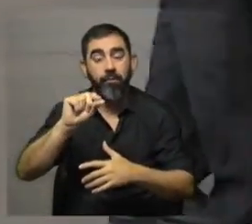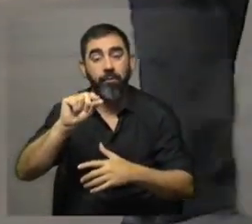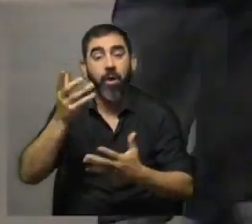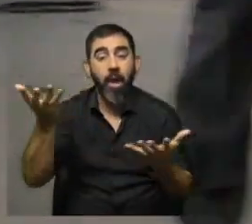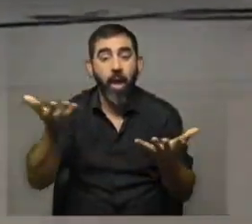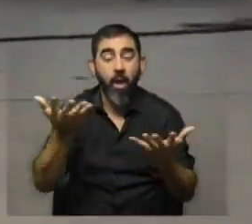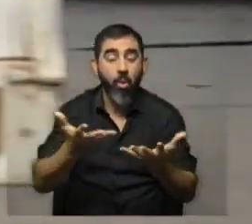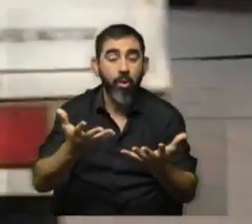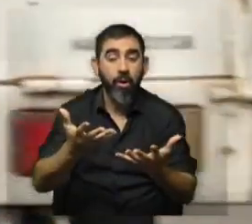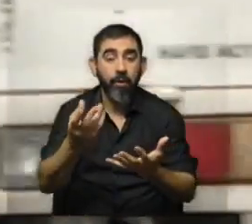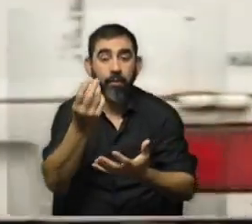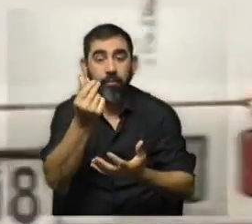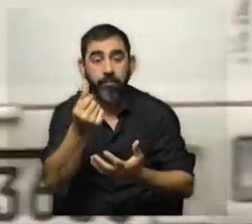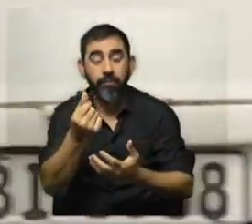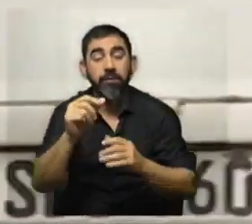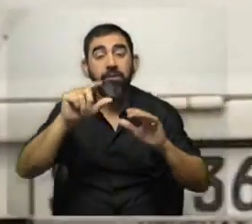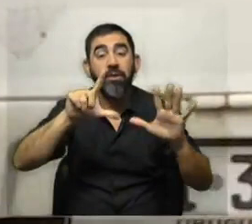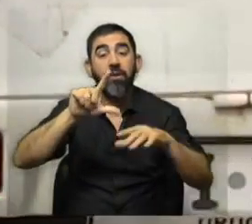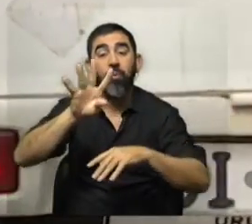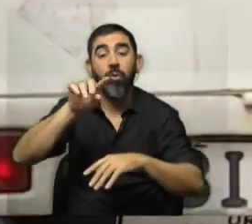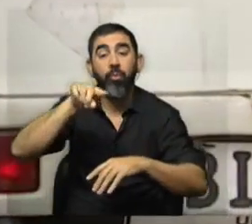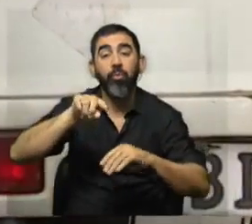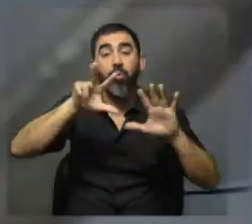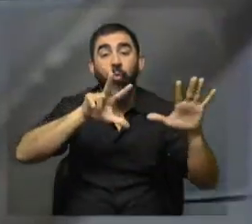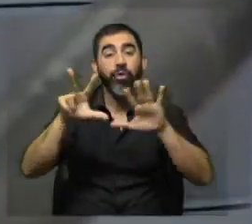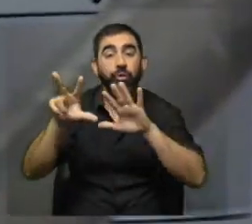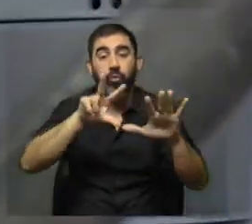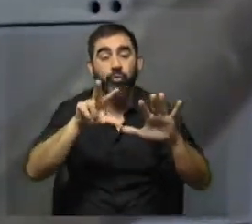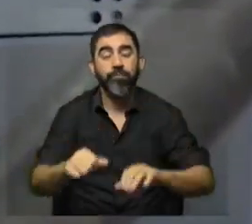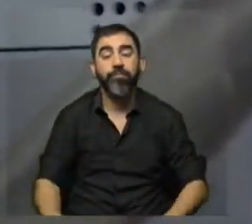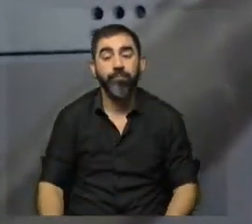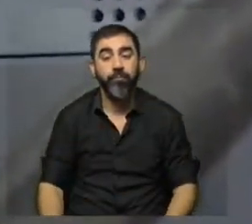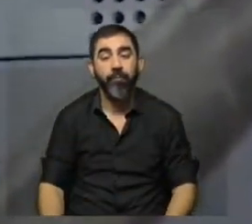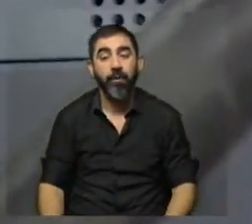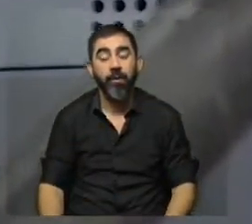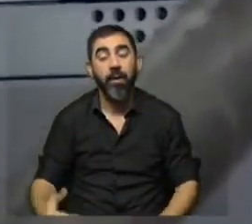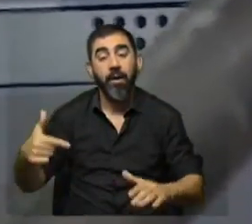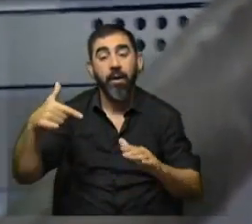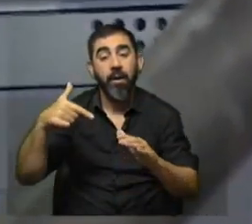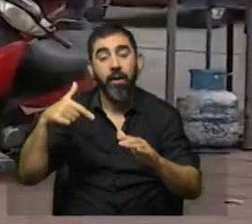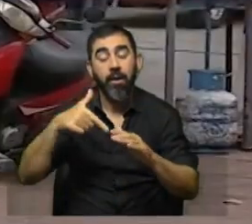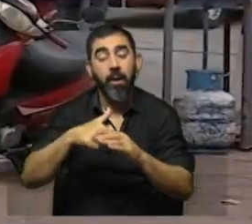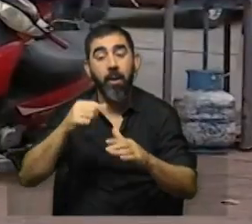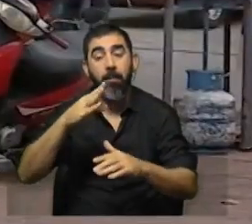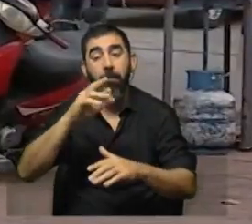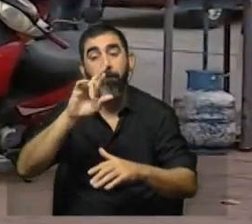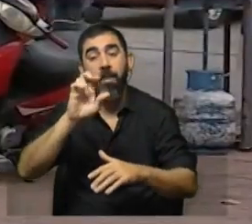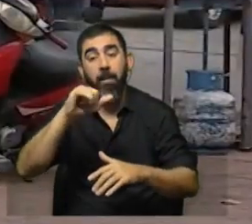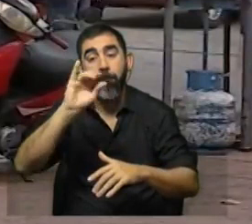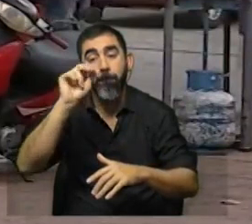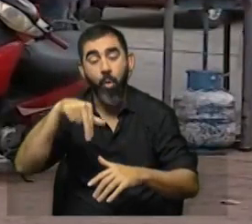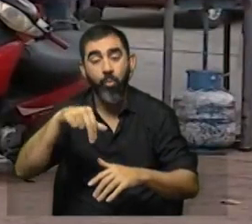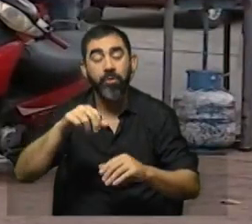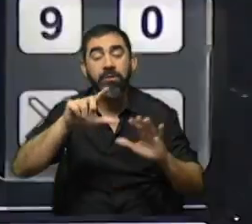pasará a costar, escuche bien, 74,88 pesos, mientras que el litro de la nafta Premium 97 pasará a costar